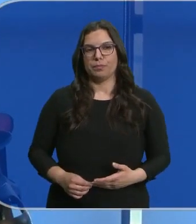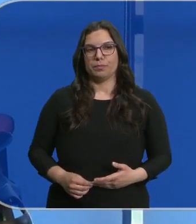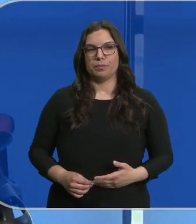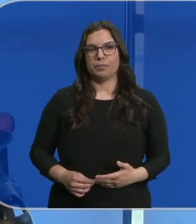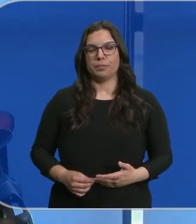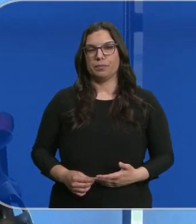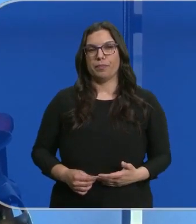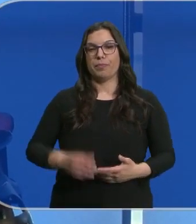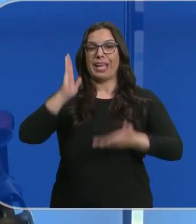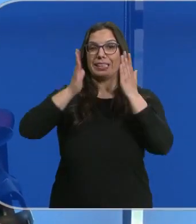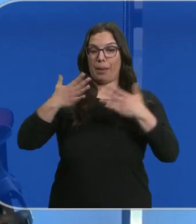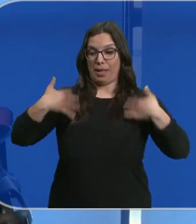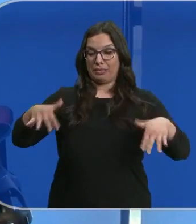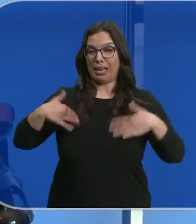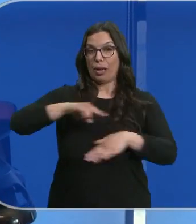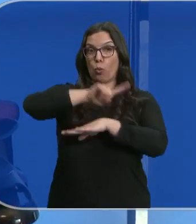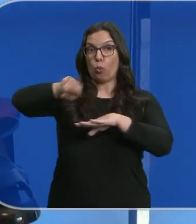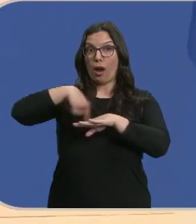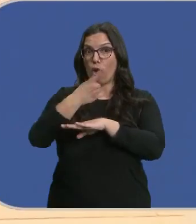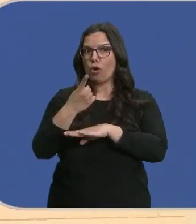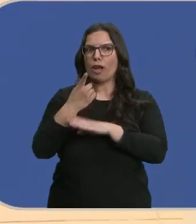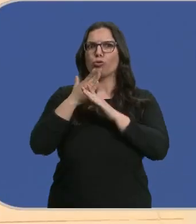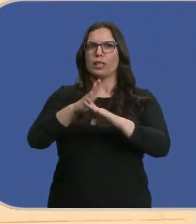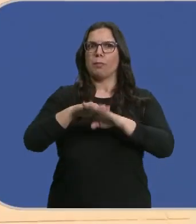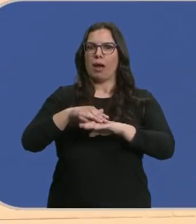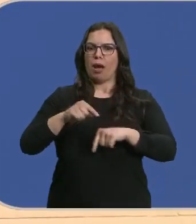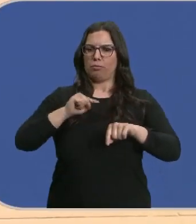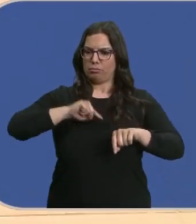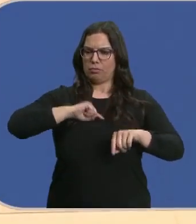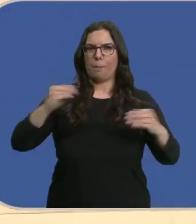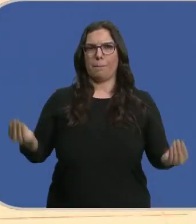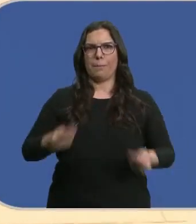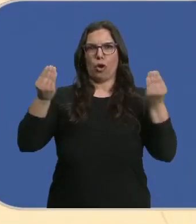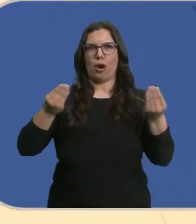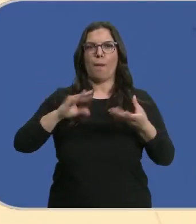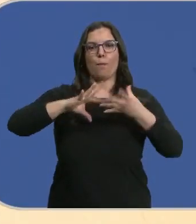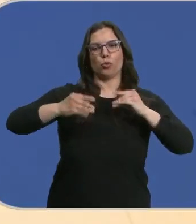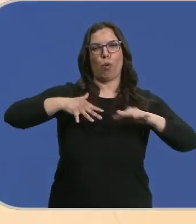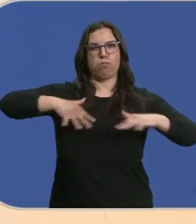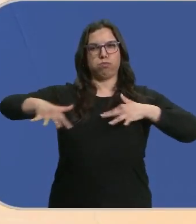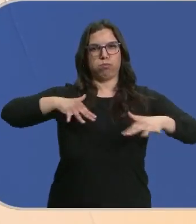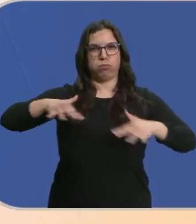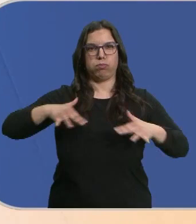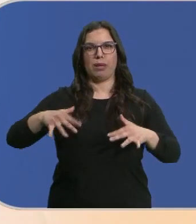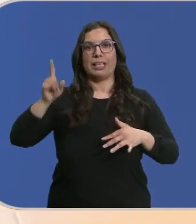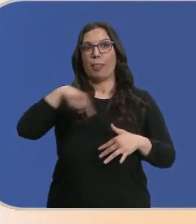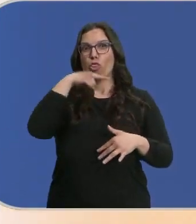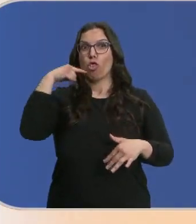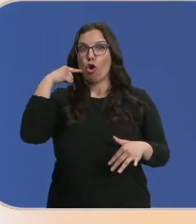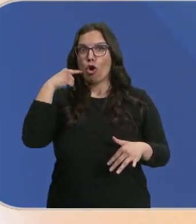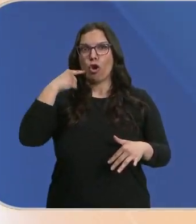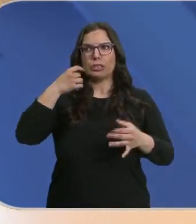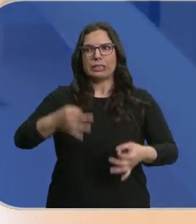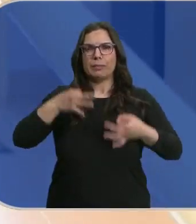Solo una hora de terapia con este traje es suficiente para empezar a notar los resultados, activar la musculatura y aliviar el dolor crónico.